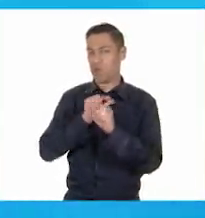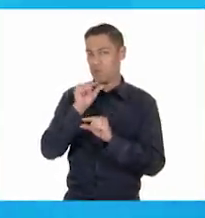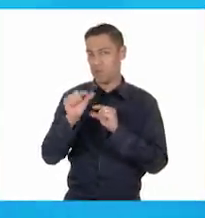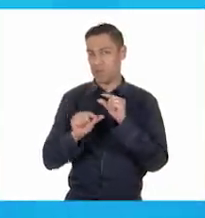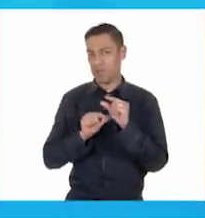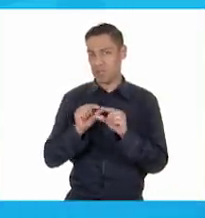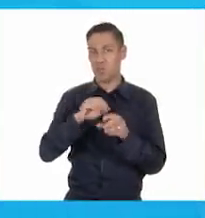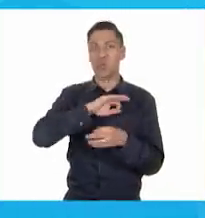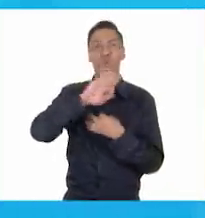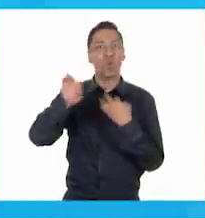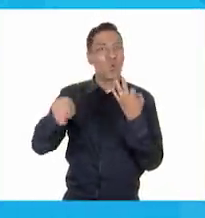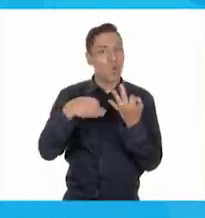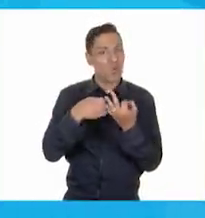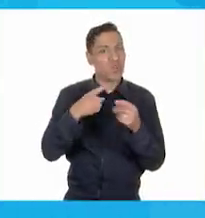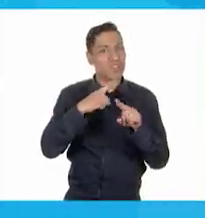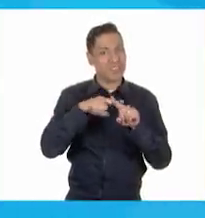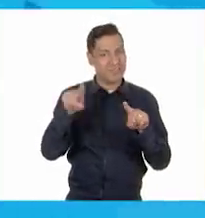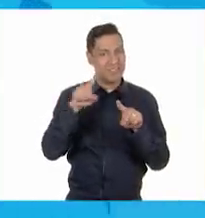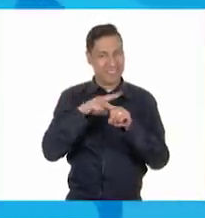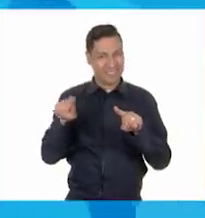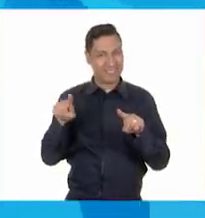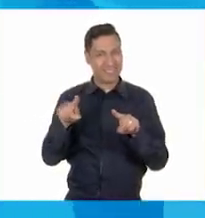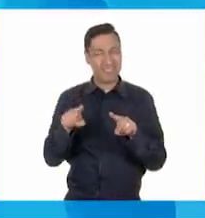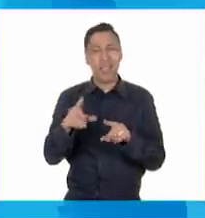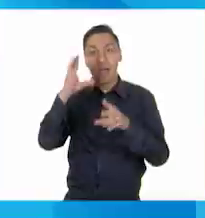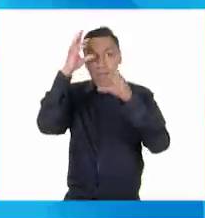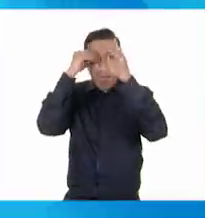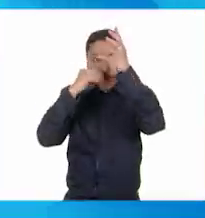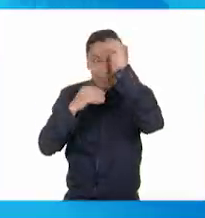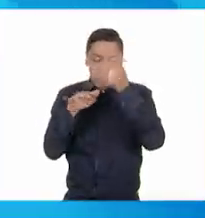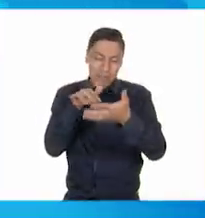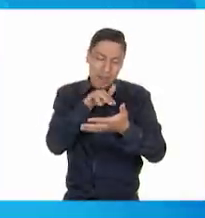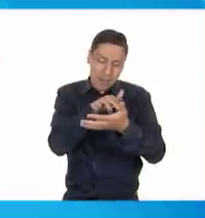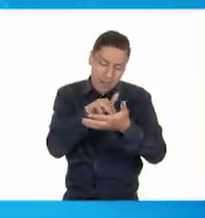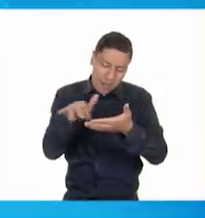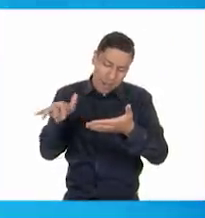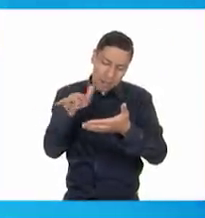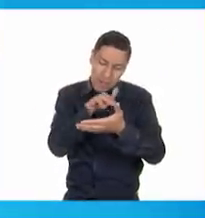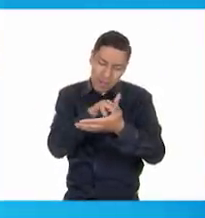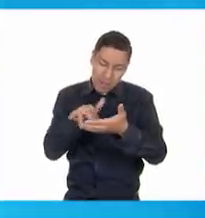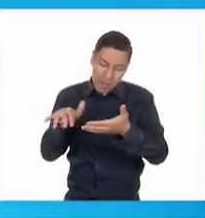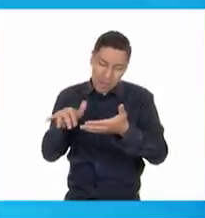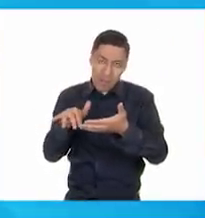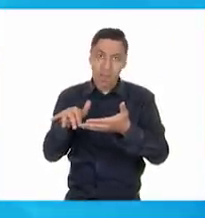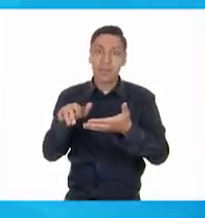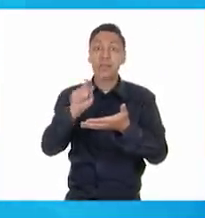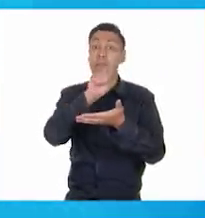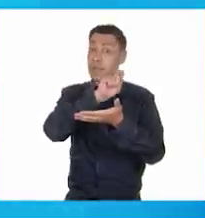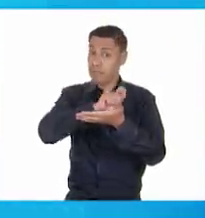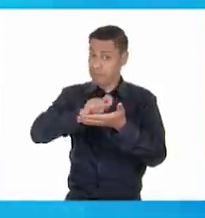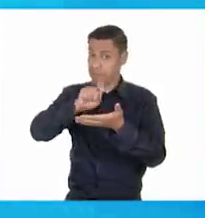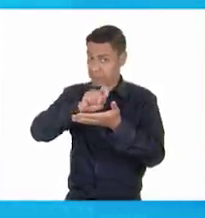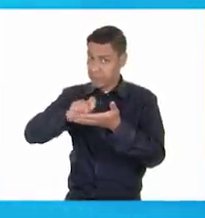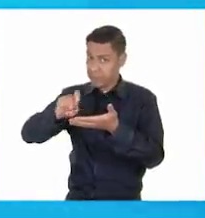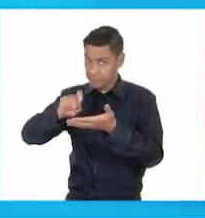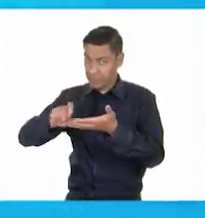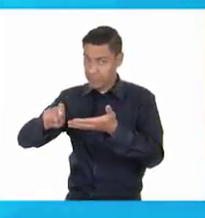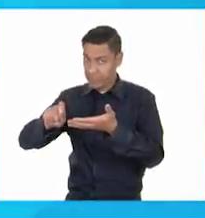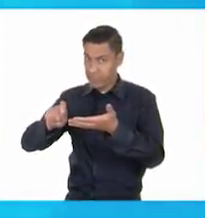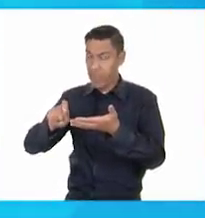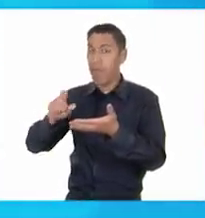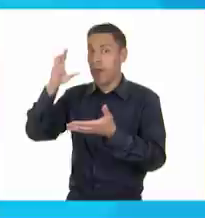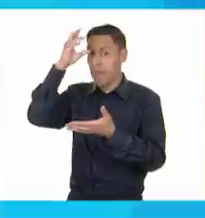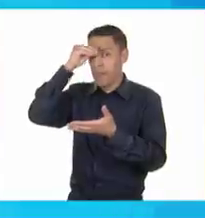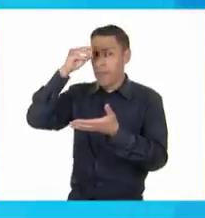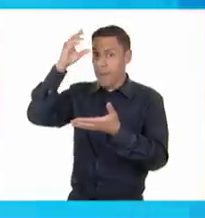igual para todas o para todos. A esta edad también ya aprenden a leer y a escribir. ¡Importantísimo! Otra cosa que